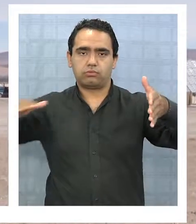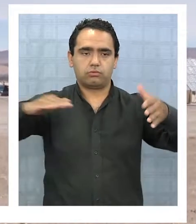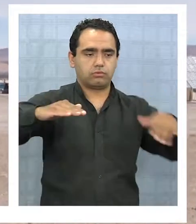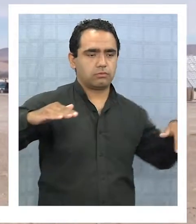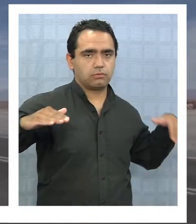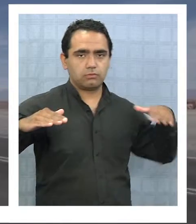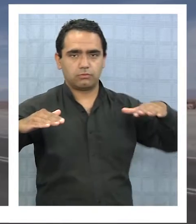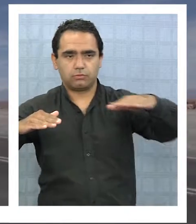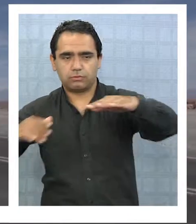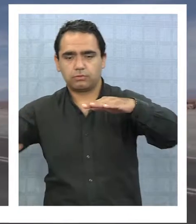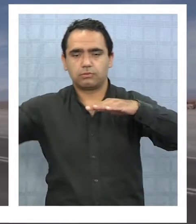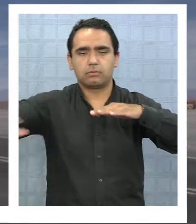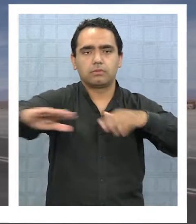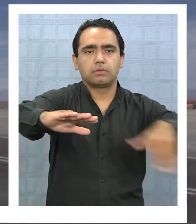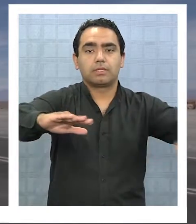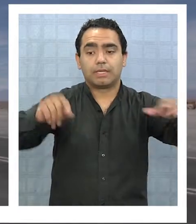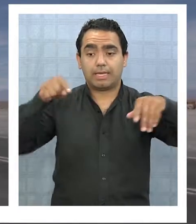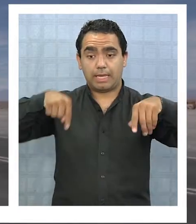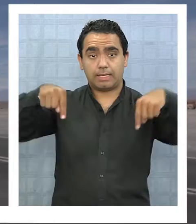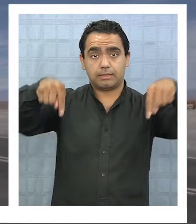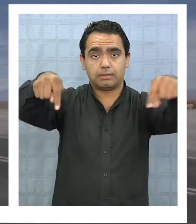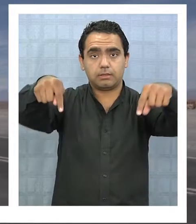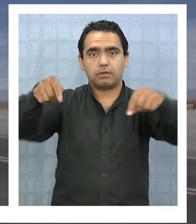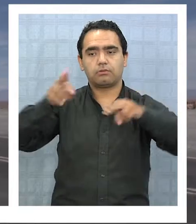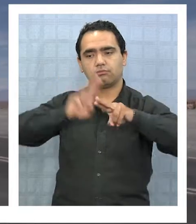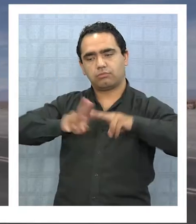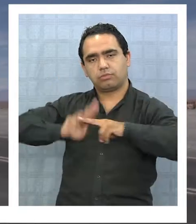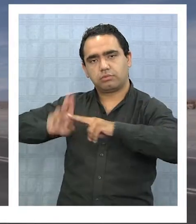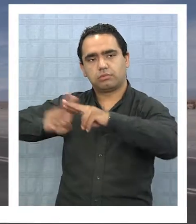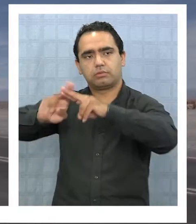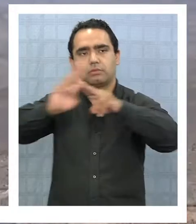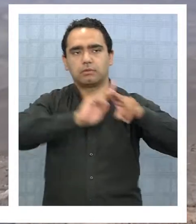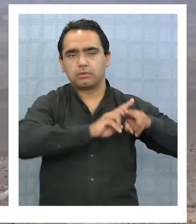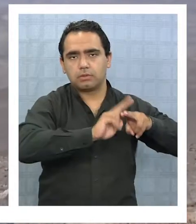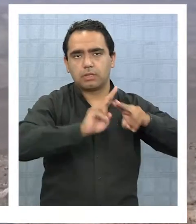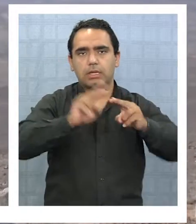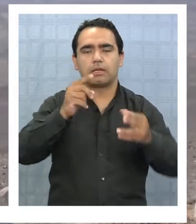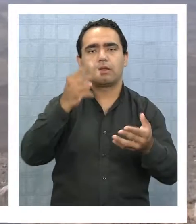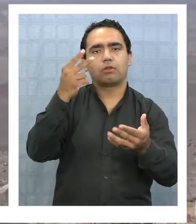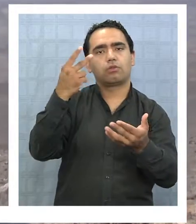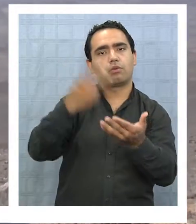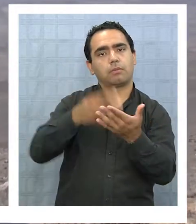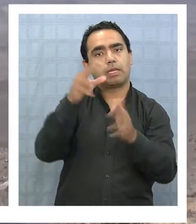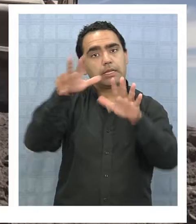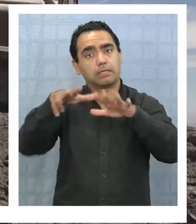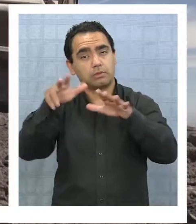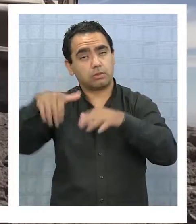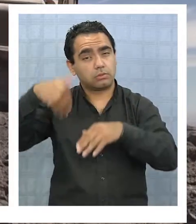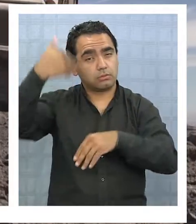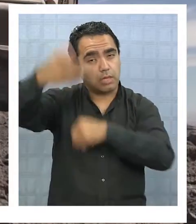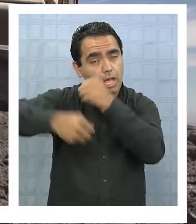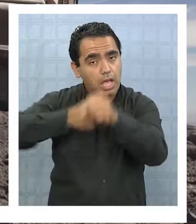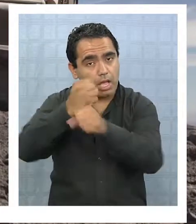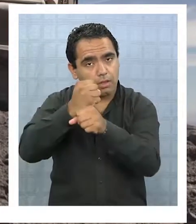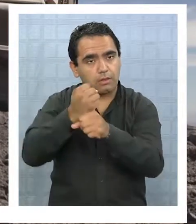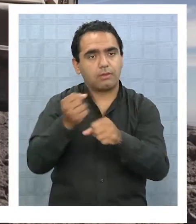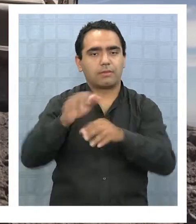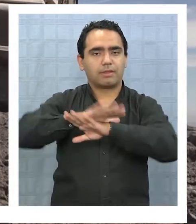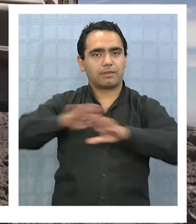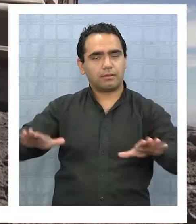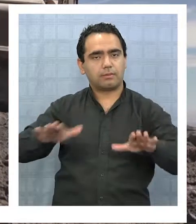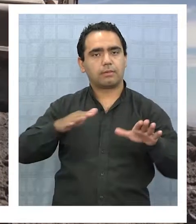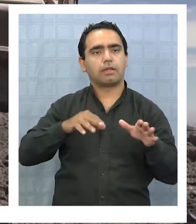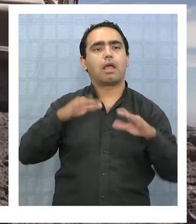reponiendo, más de mil kilómetros, vamos a terminar a finales del 2018 y hoy día ya llevamos 330. En alguna parte falta